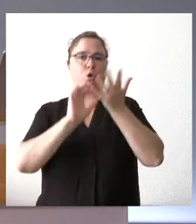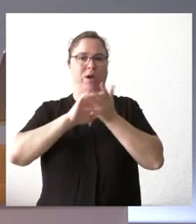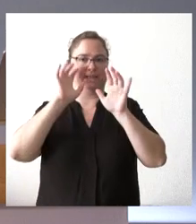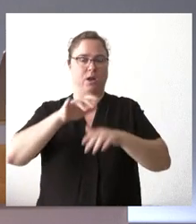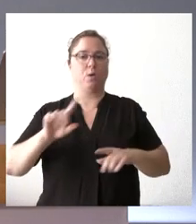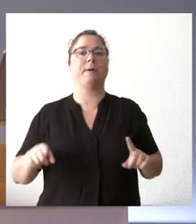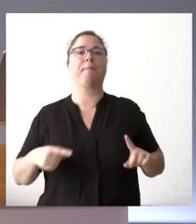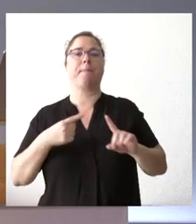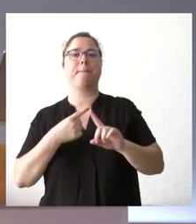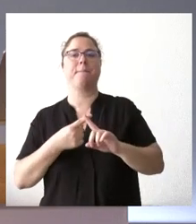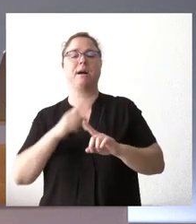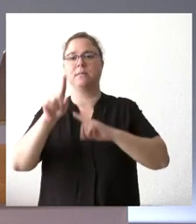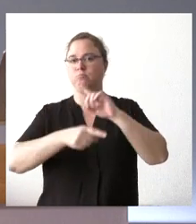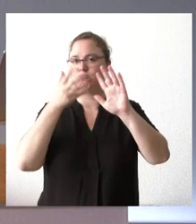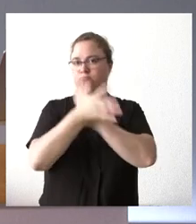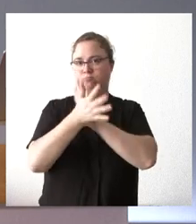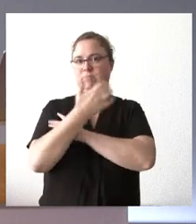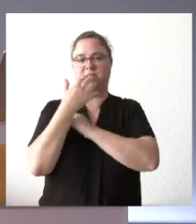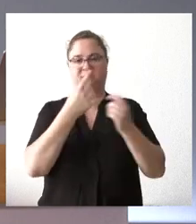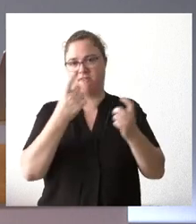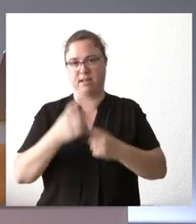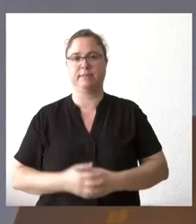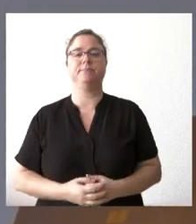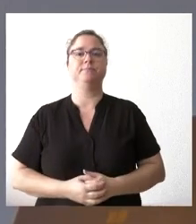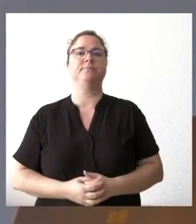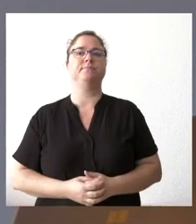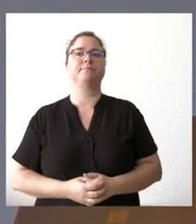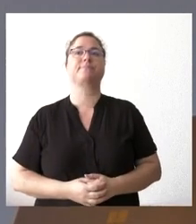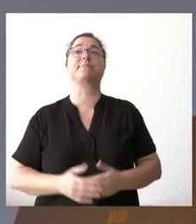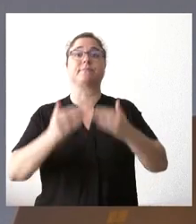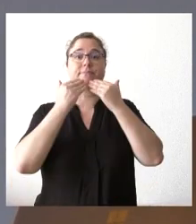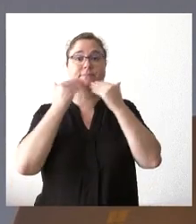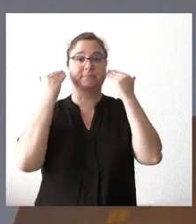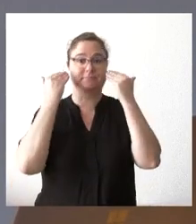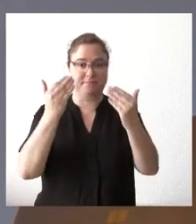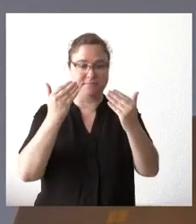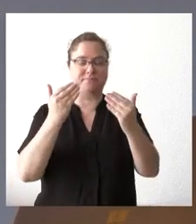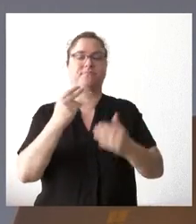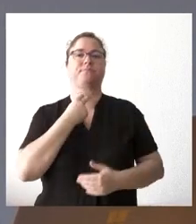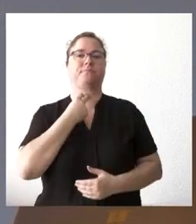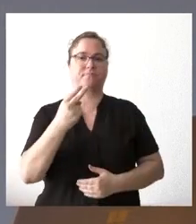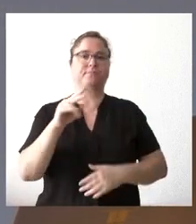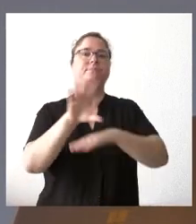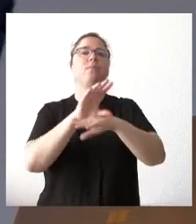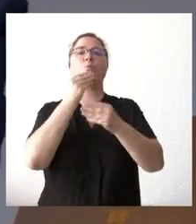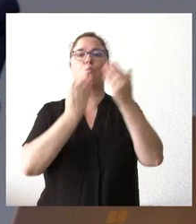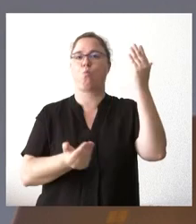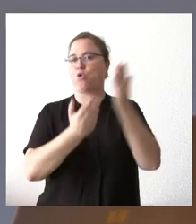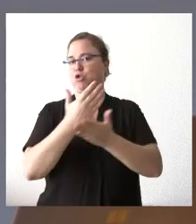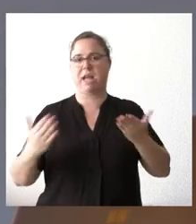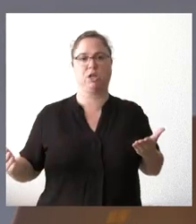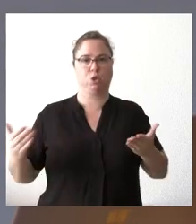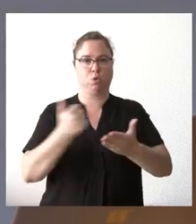Y luego estaremos a su disposición, por si desean formular alguna pregunta. Muchas gracias, consejero, portavoz. Y buenos días a todas y a todos.